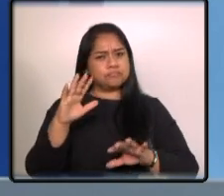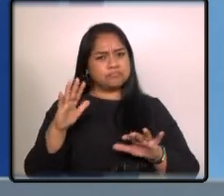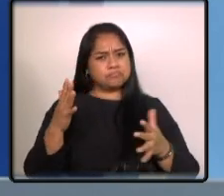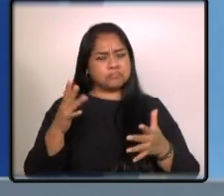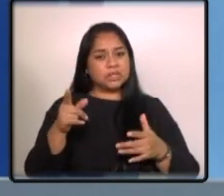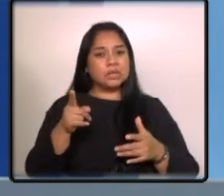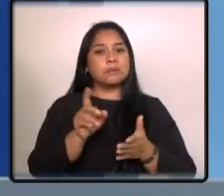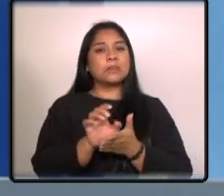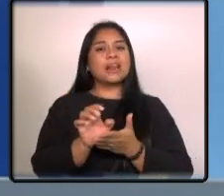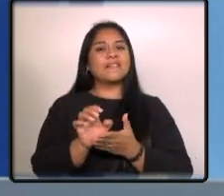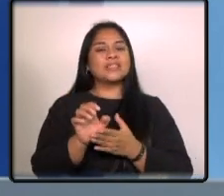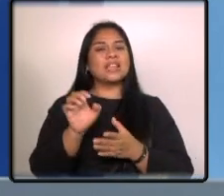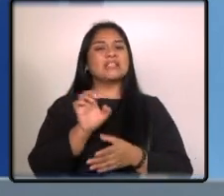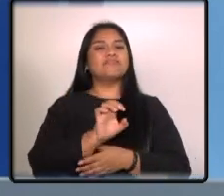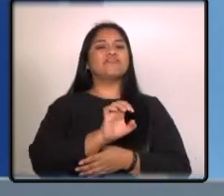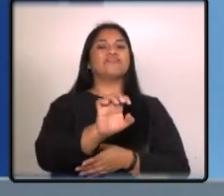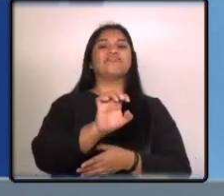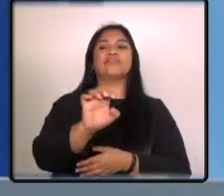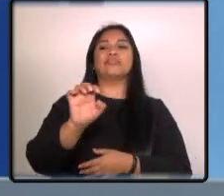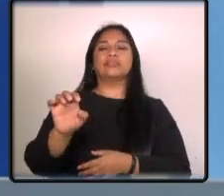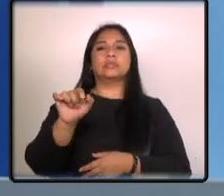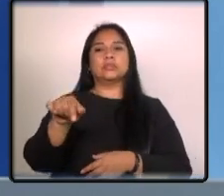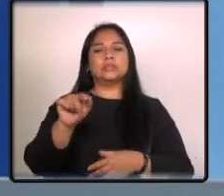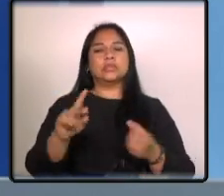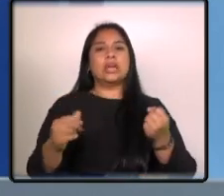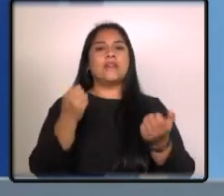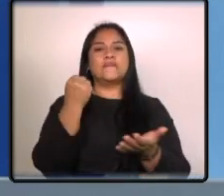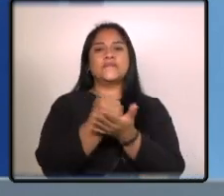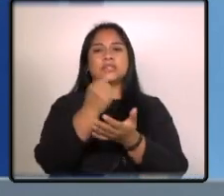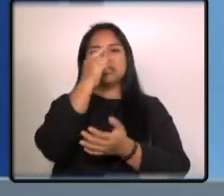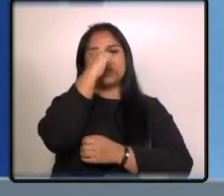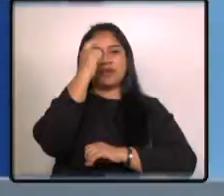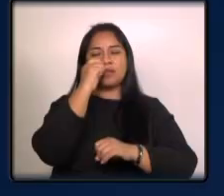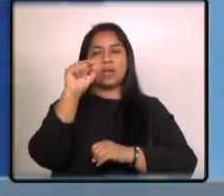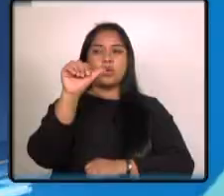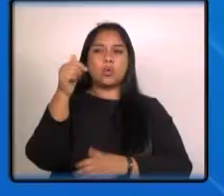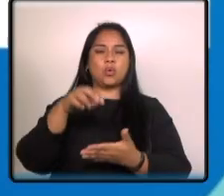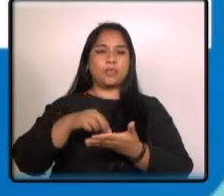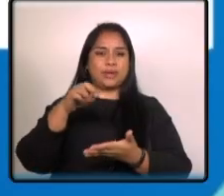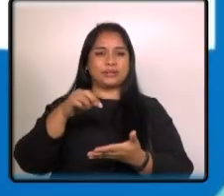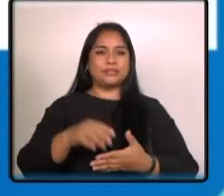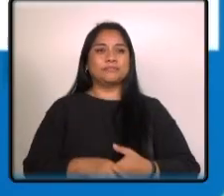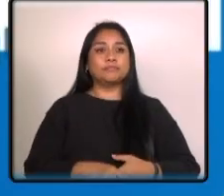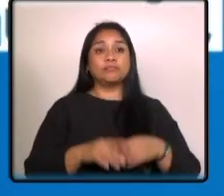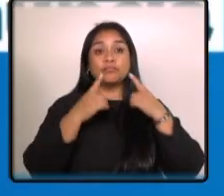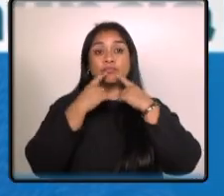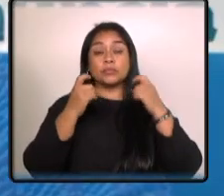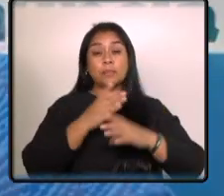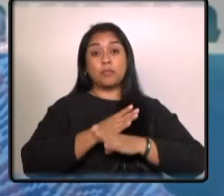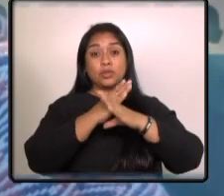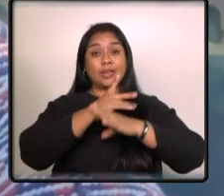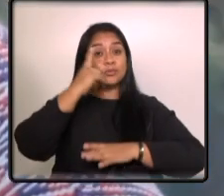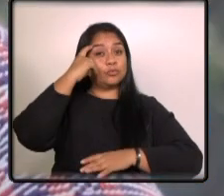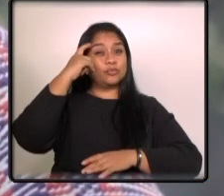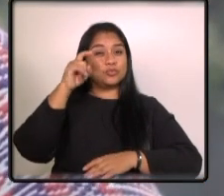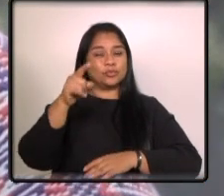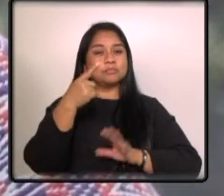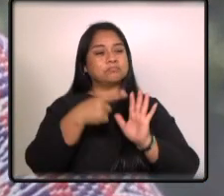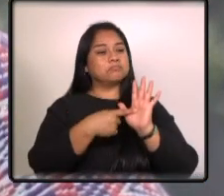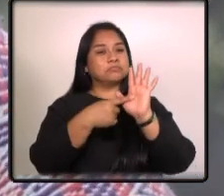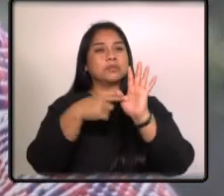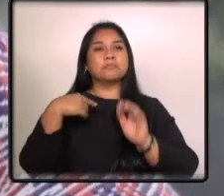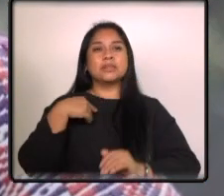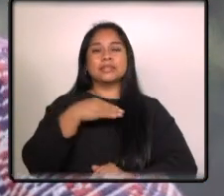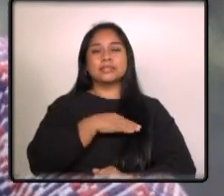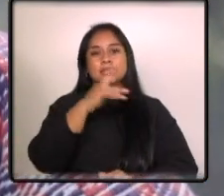estafas sobre visas temporales de trabajo en el exterior la campaña protege tu sueño presentada por el